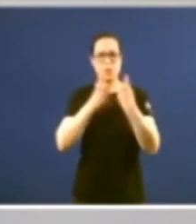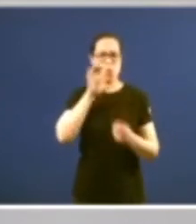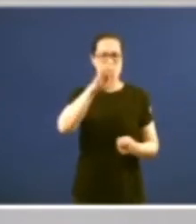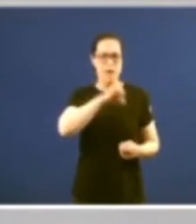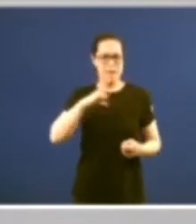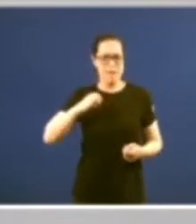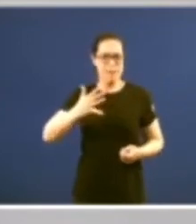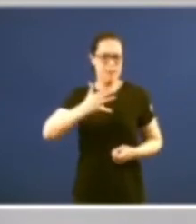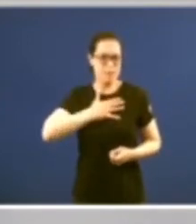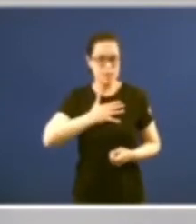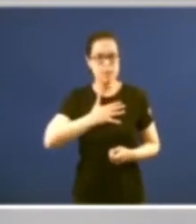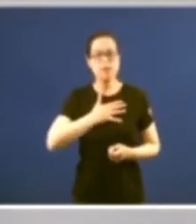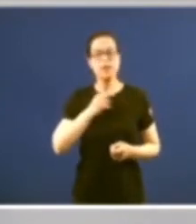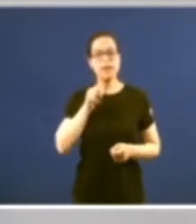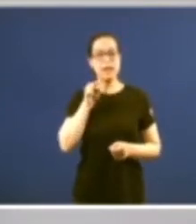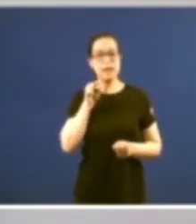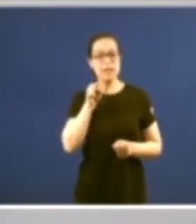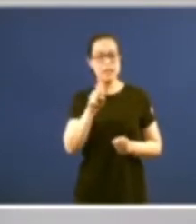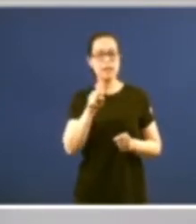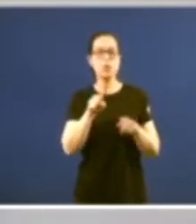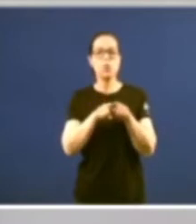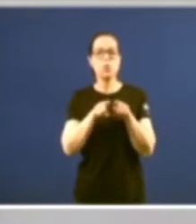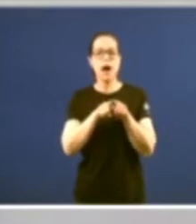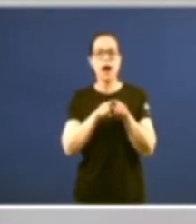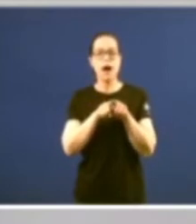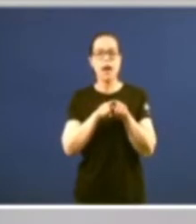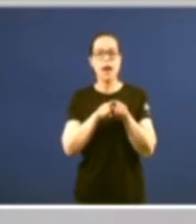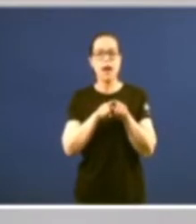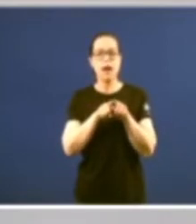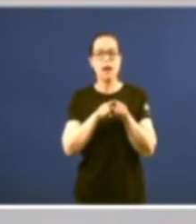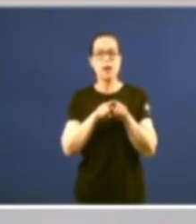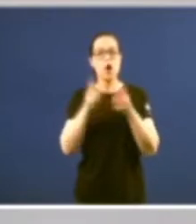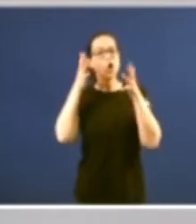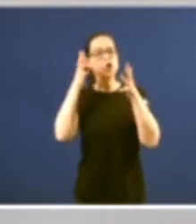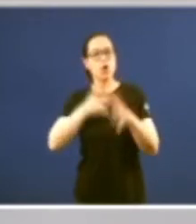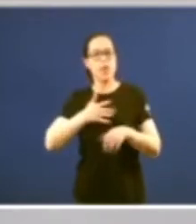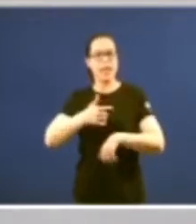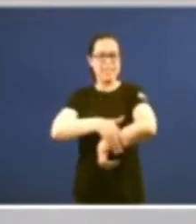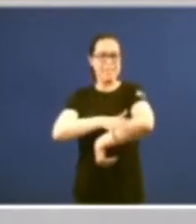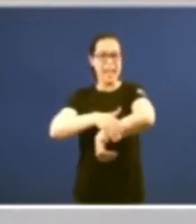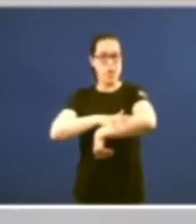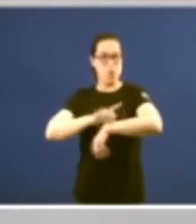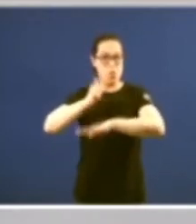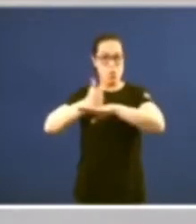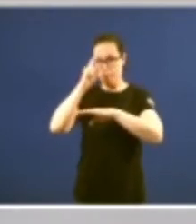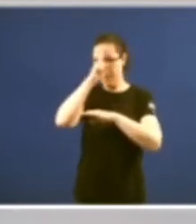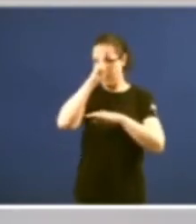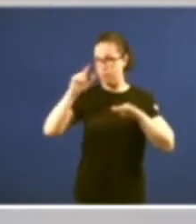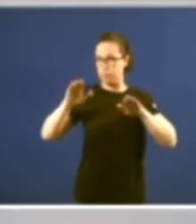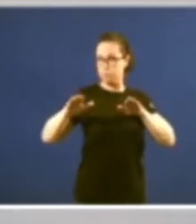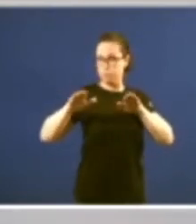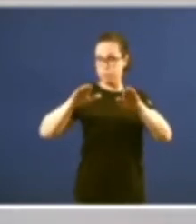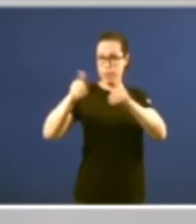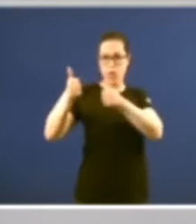que de modo paralelo semejante al propio consejo de estado como órgano máximo en la actividad